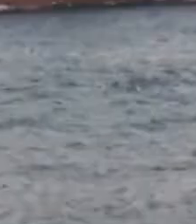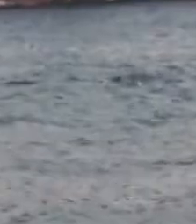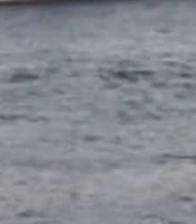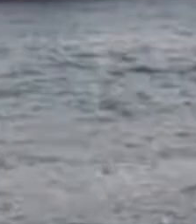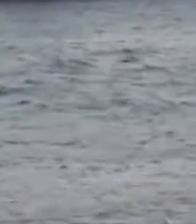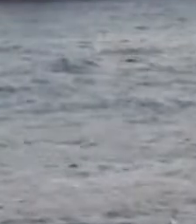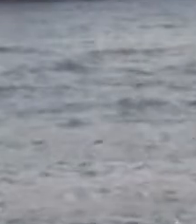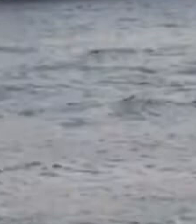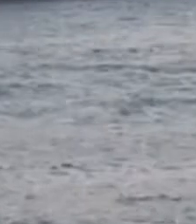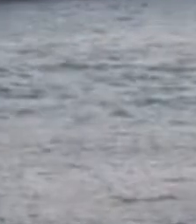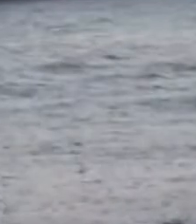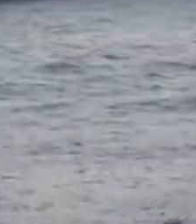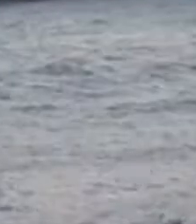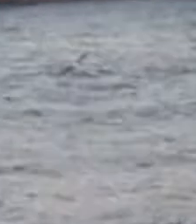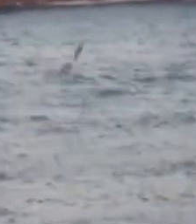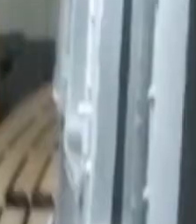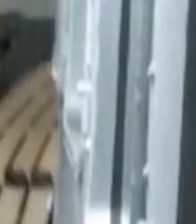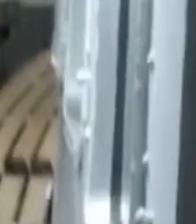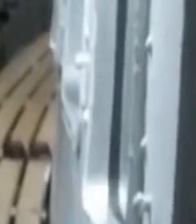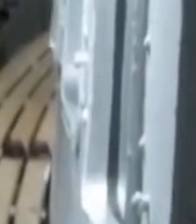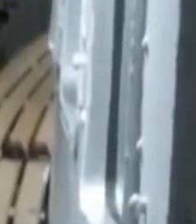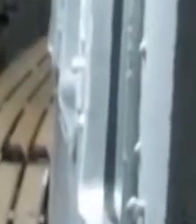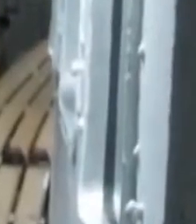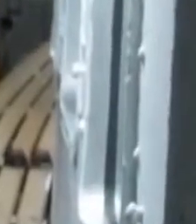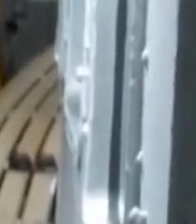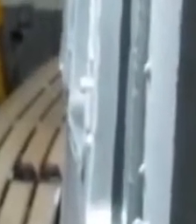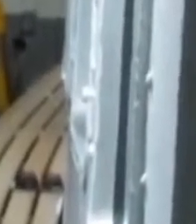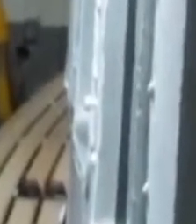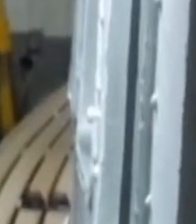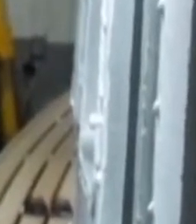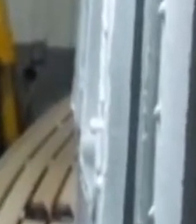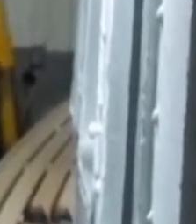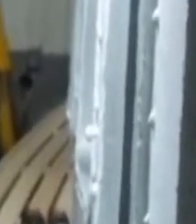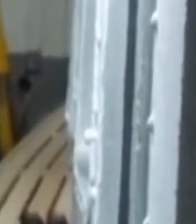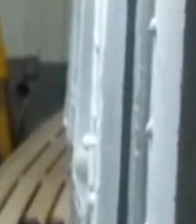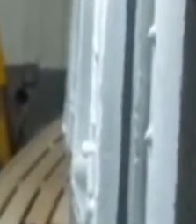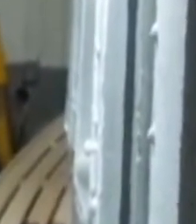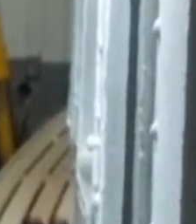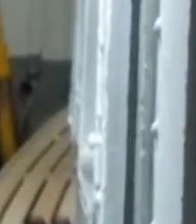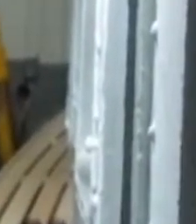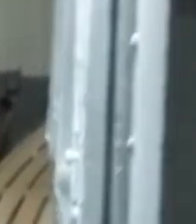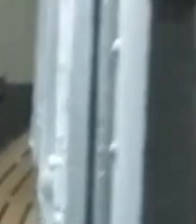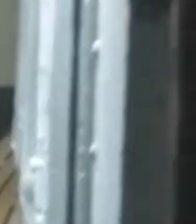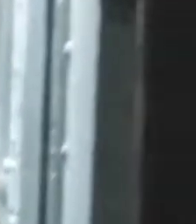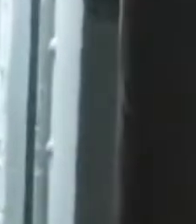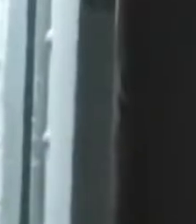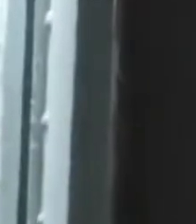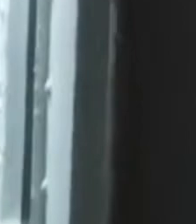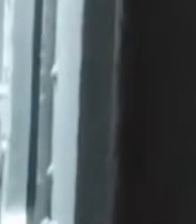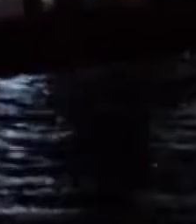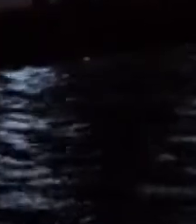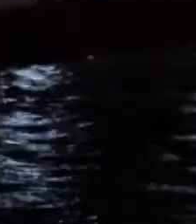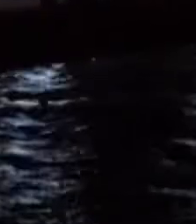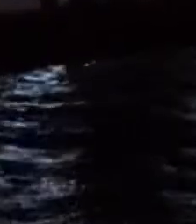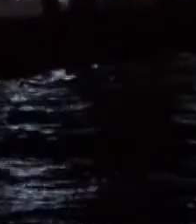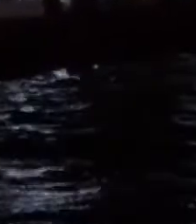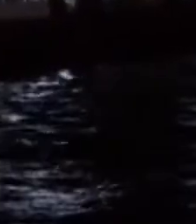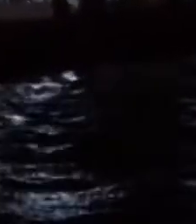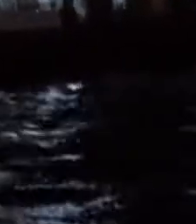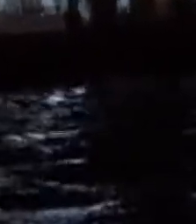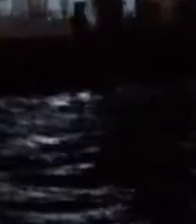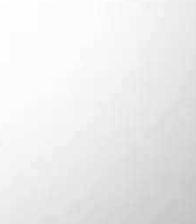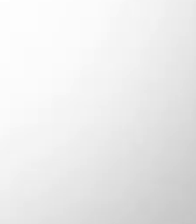Y es que Estambul es la única gran ciudad del mundo que está ubicada en dos continentes, Asia y Europa. Y la frontera es el canal del